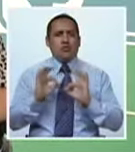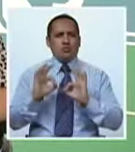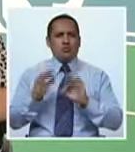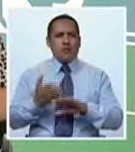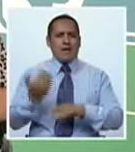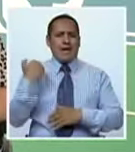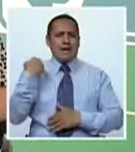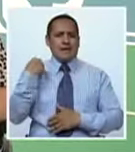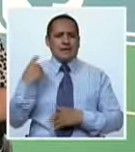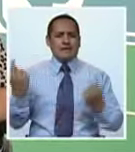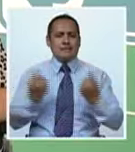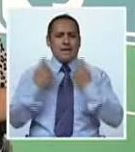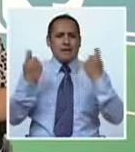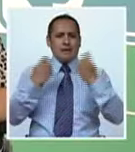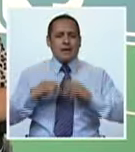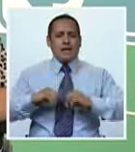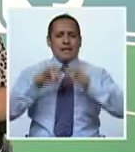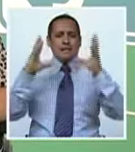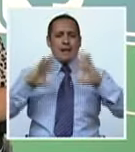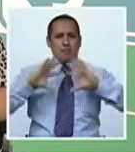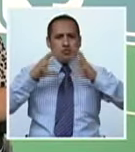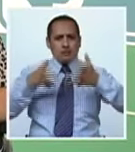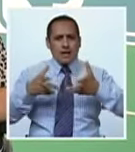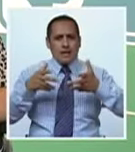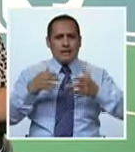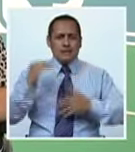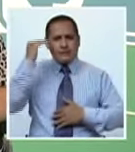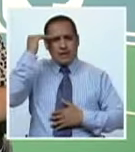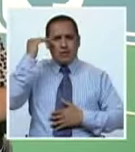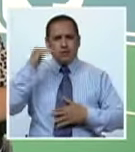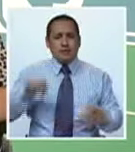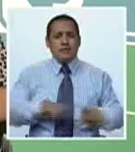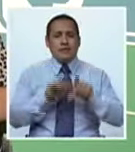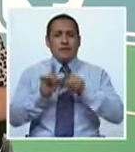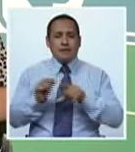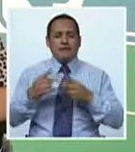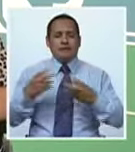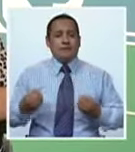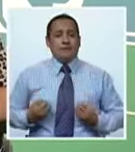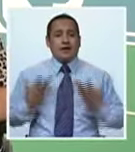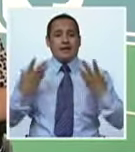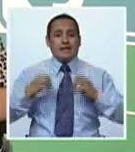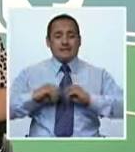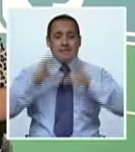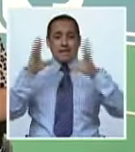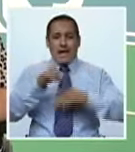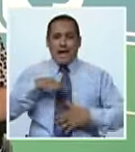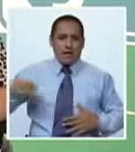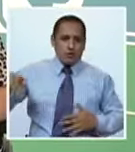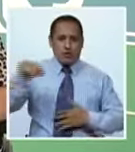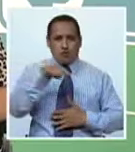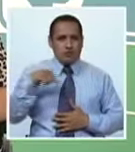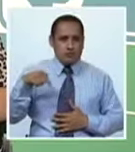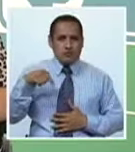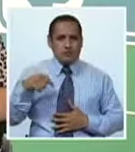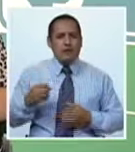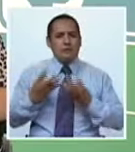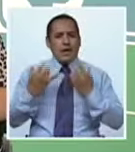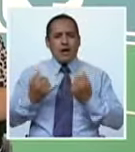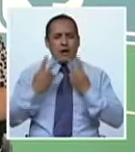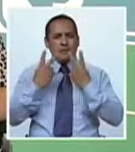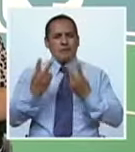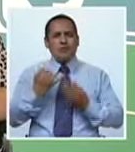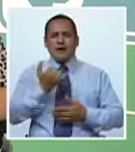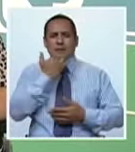Justamente ayer se estuvo celebrando el Día Mundial del Síndrome de Down, así que feliz día para todos ellos. Ahora